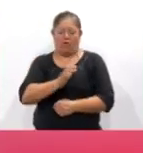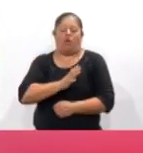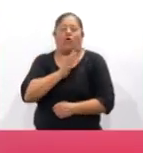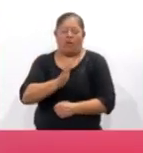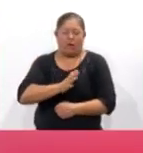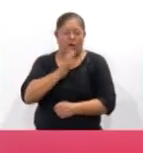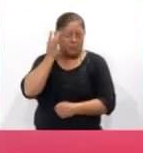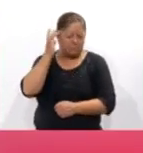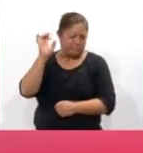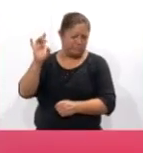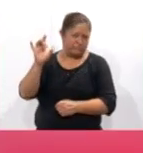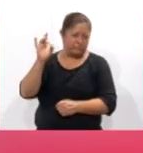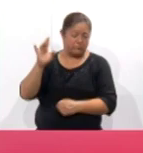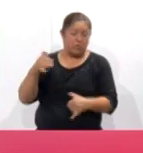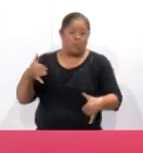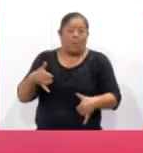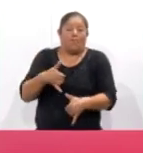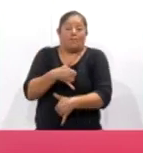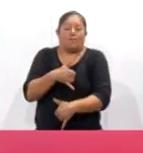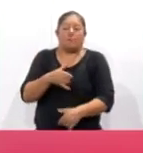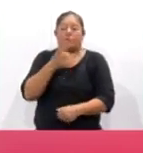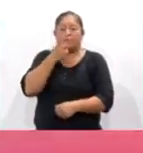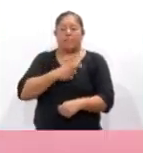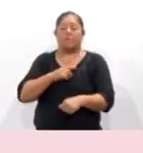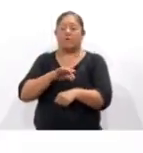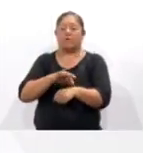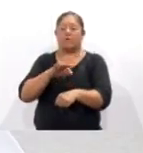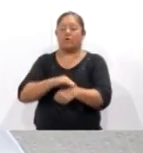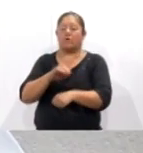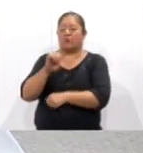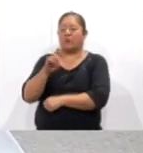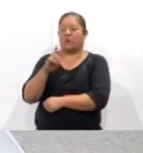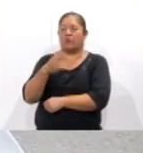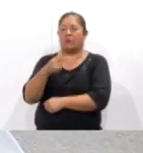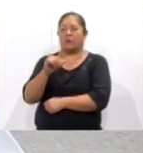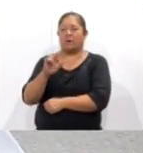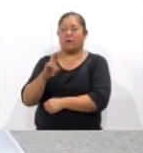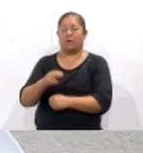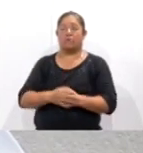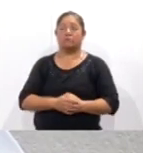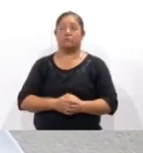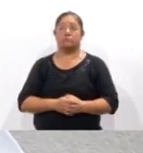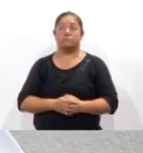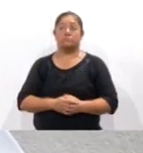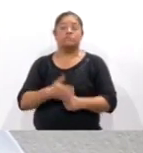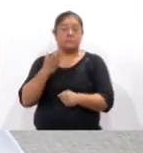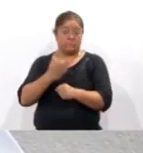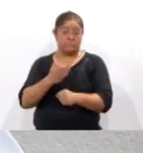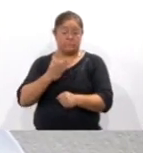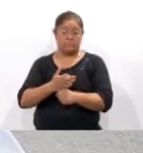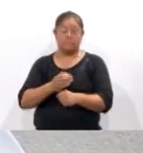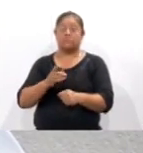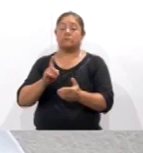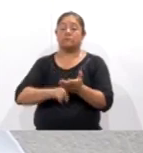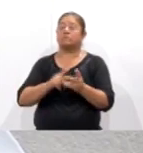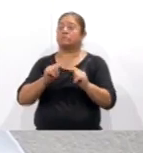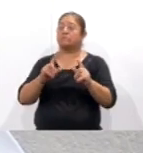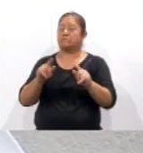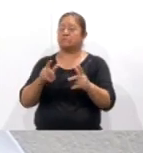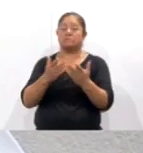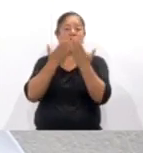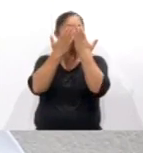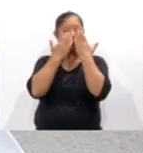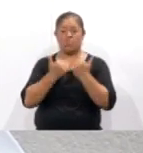cabeza, como explica el médico Edgar Lezama Jiménez. Afortunadamente, hasta este momento, en nuestro estado, no hemos